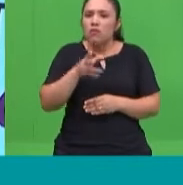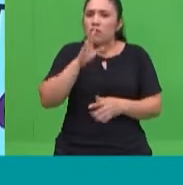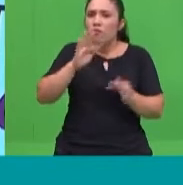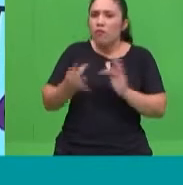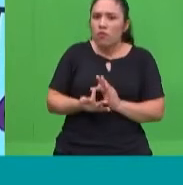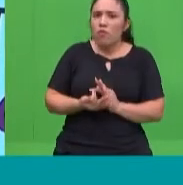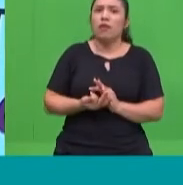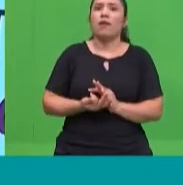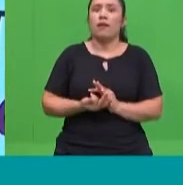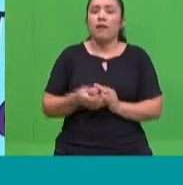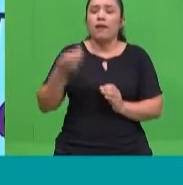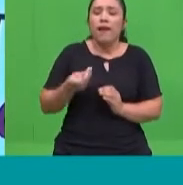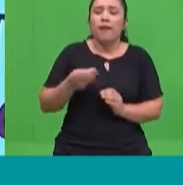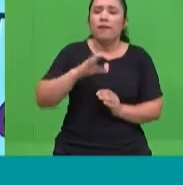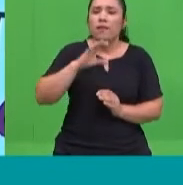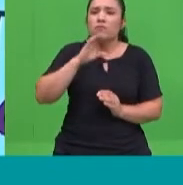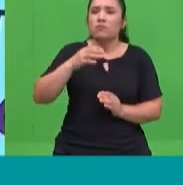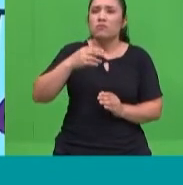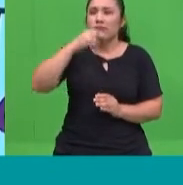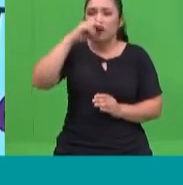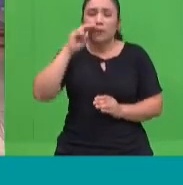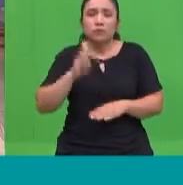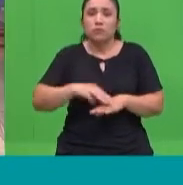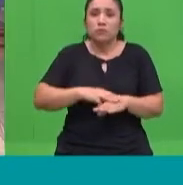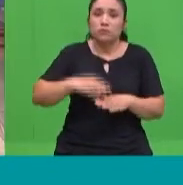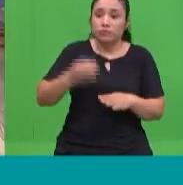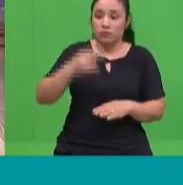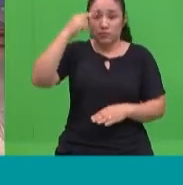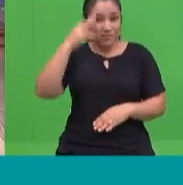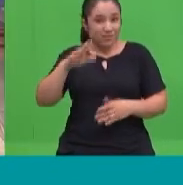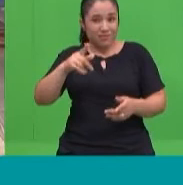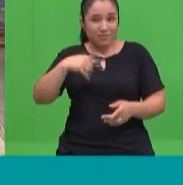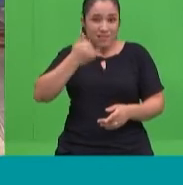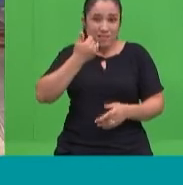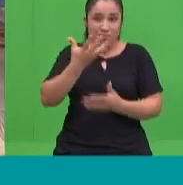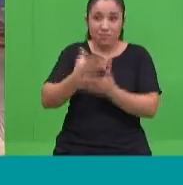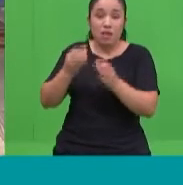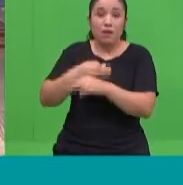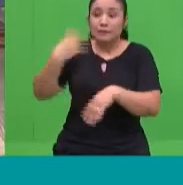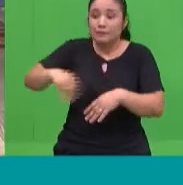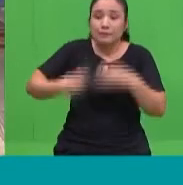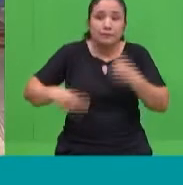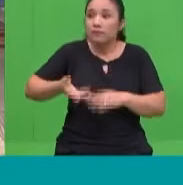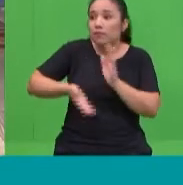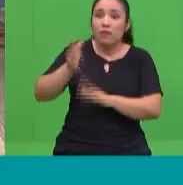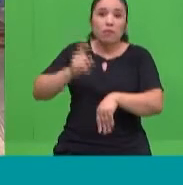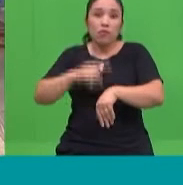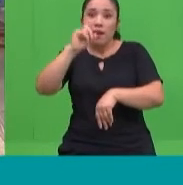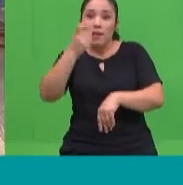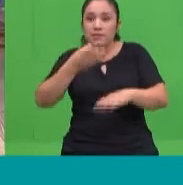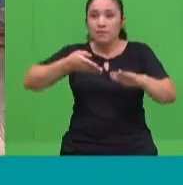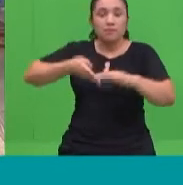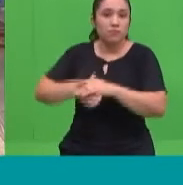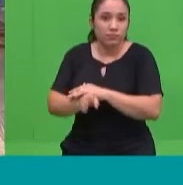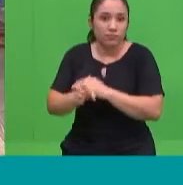el sistema educativo genera también una disciplina, horario de entrada, de salida, receso, volver a la clase, al